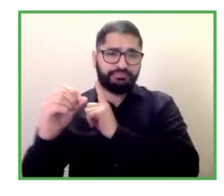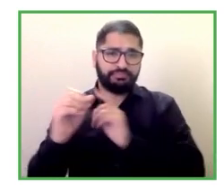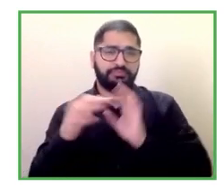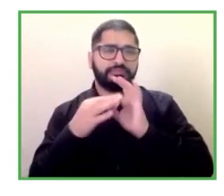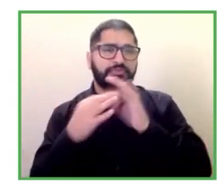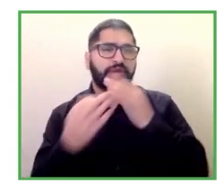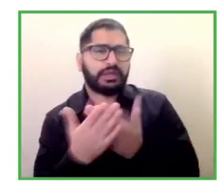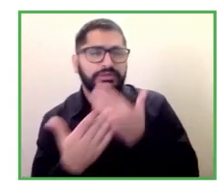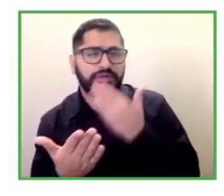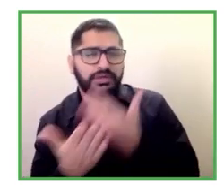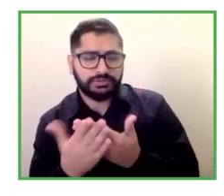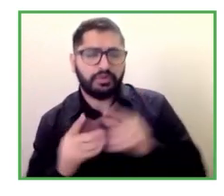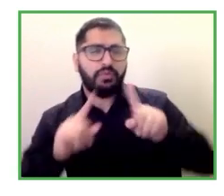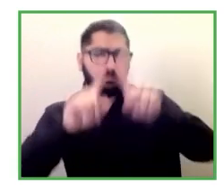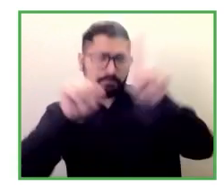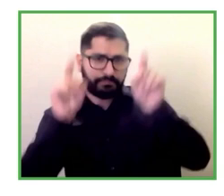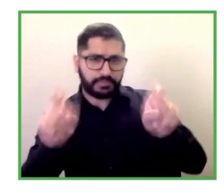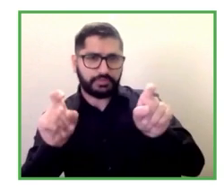por esa pregunta